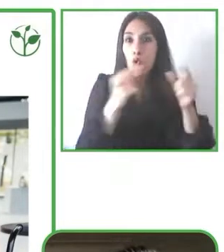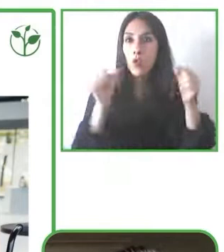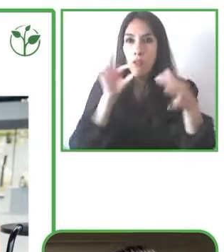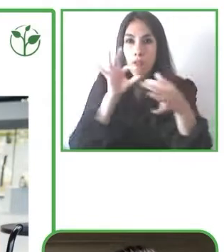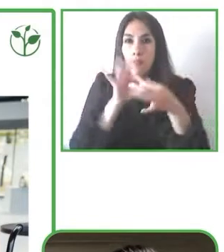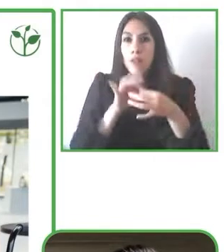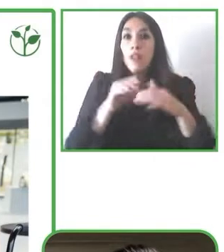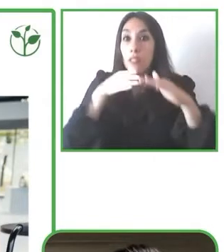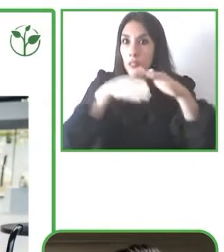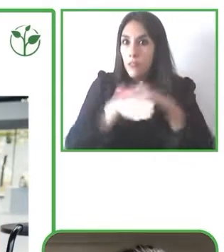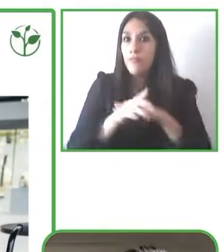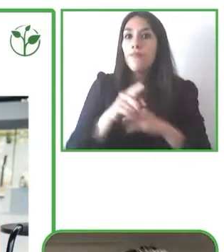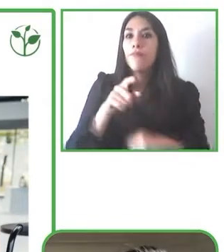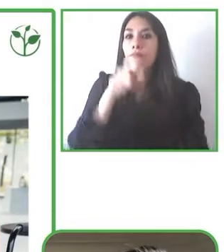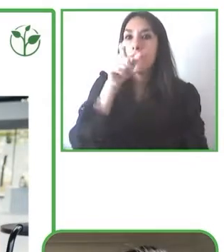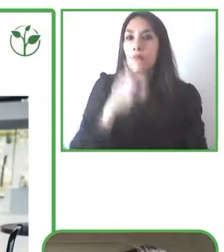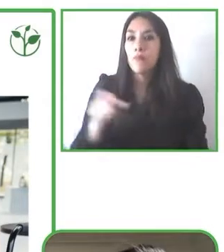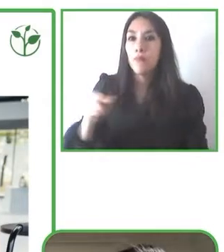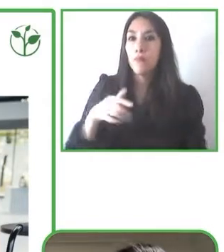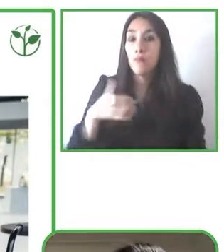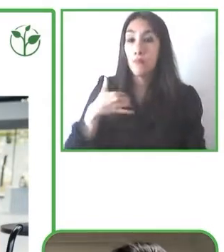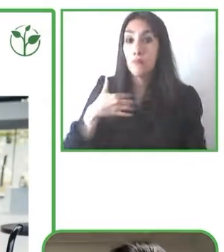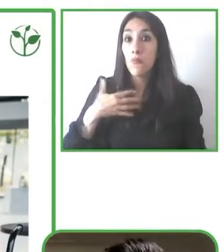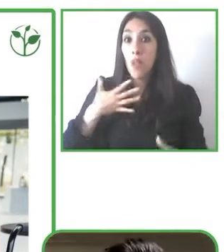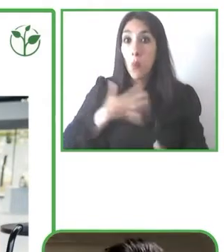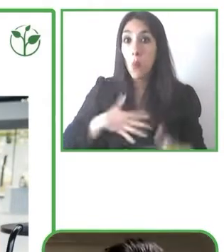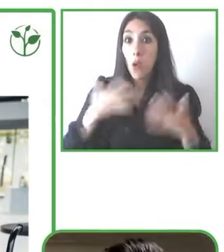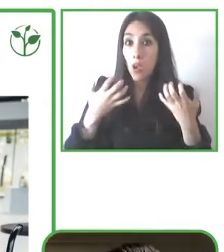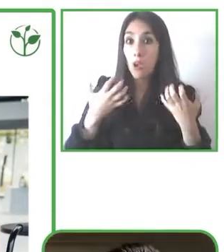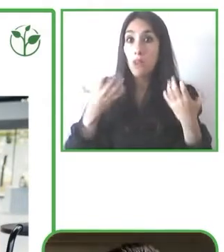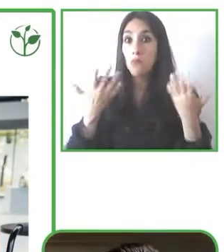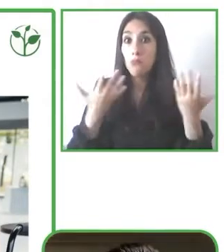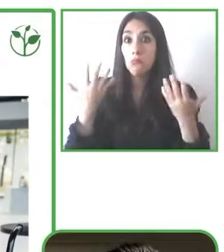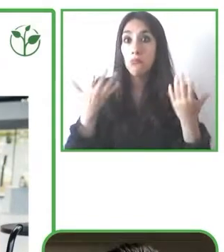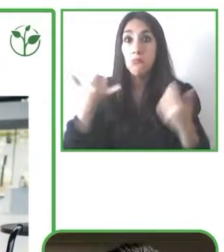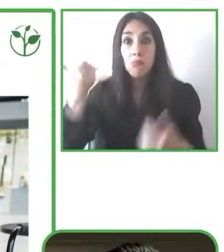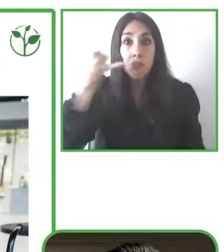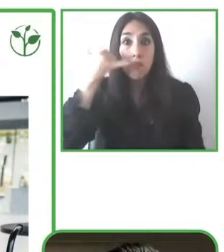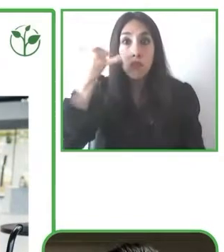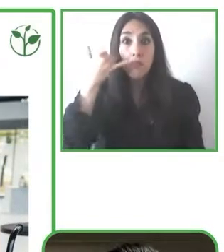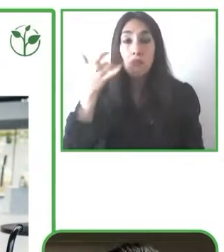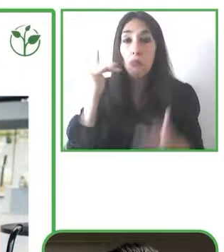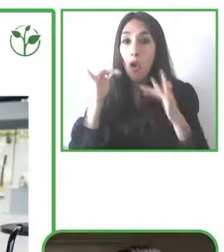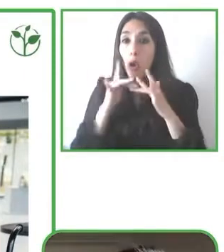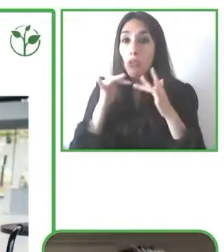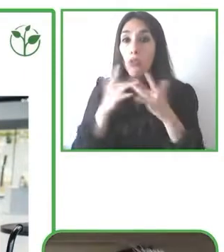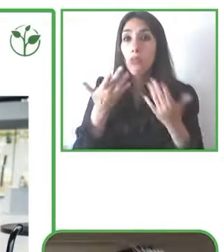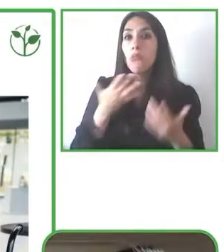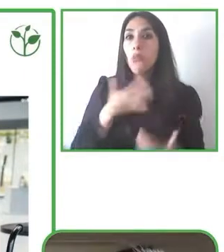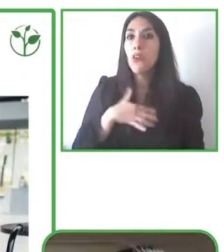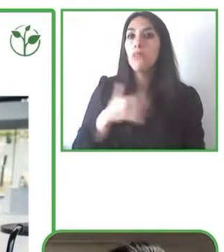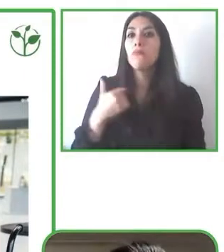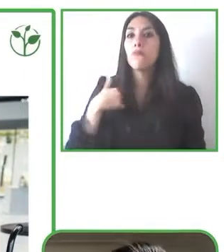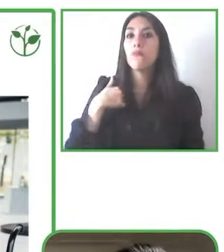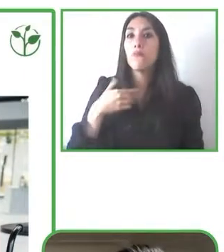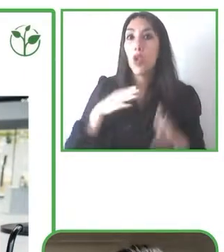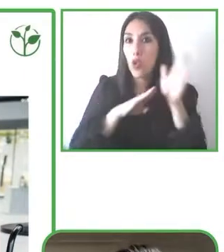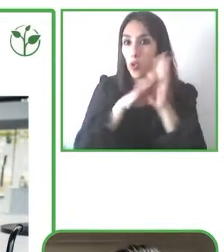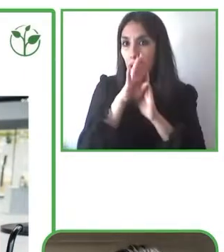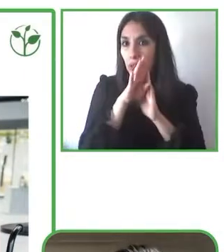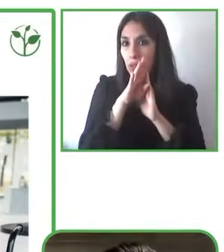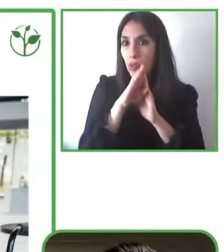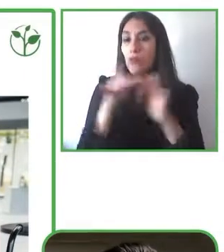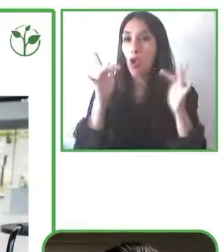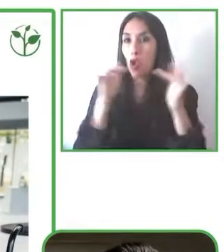contactarnos o quieren nuestros datos de contacto, estamos buscando conectarnos con